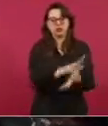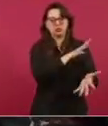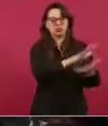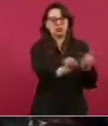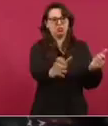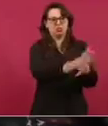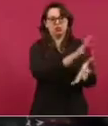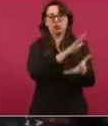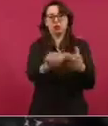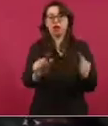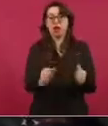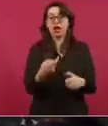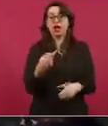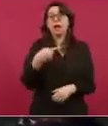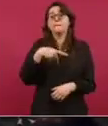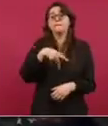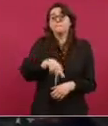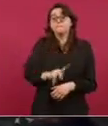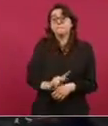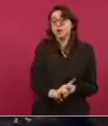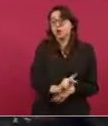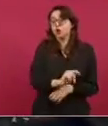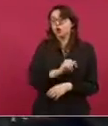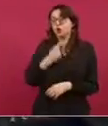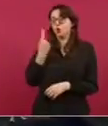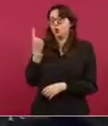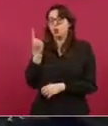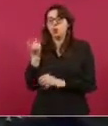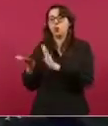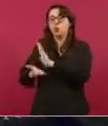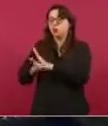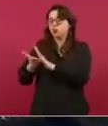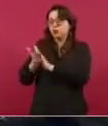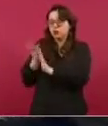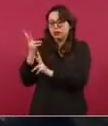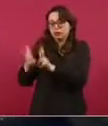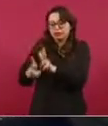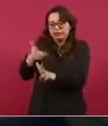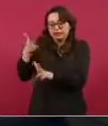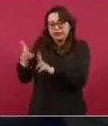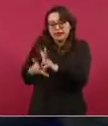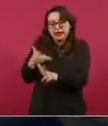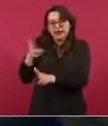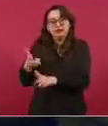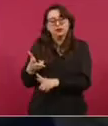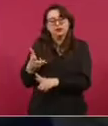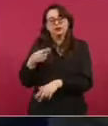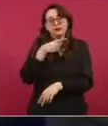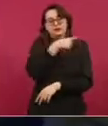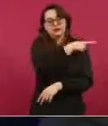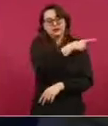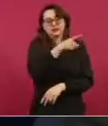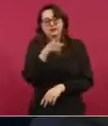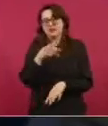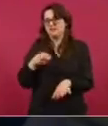ellos mismos están financiando a estos grupos para que